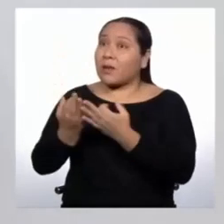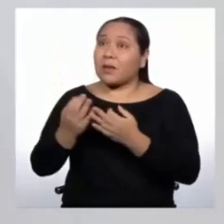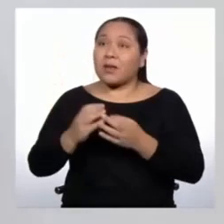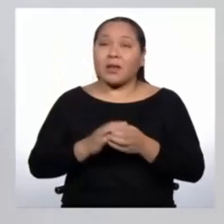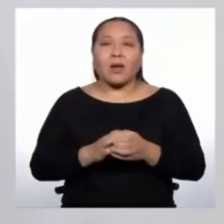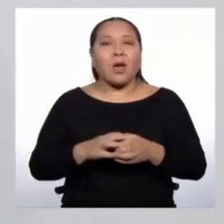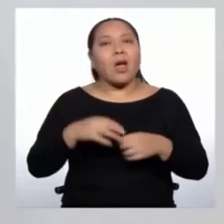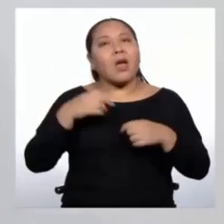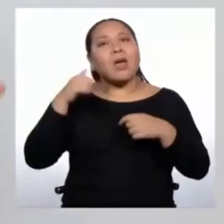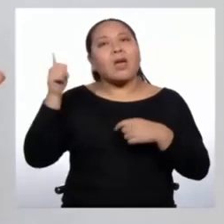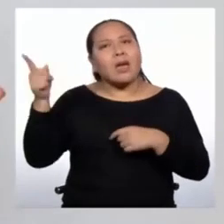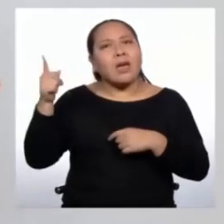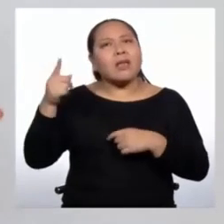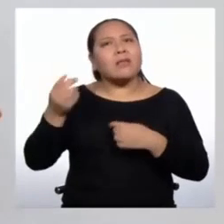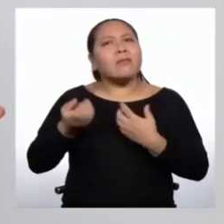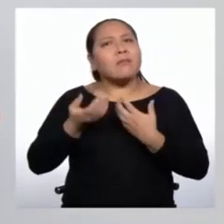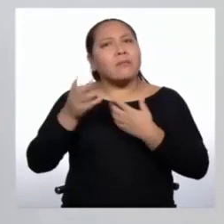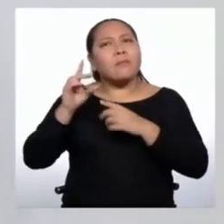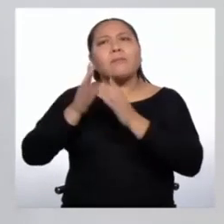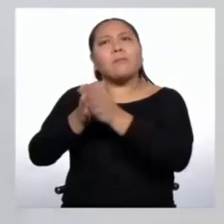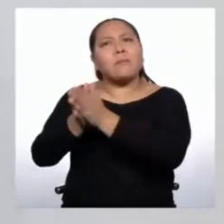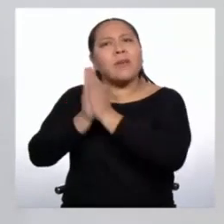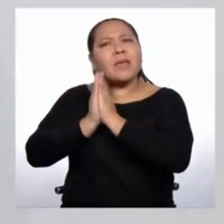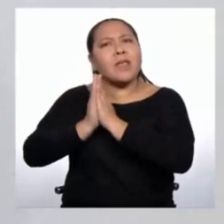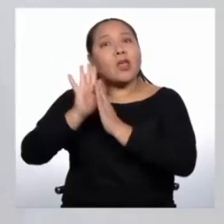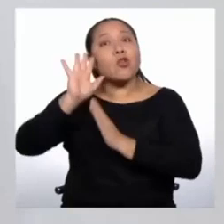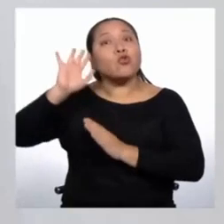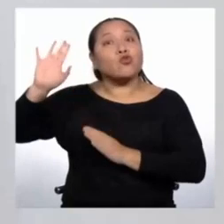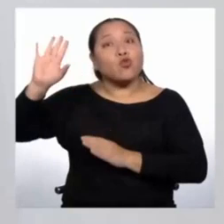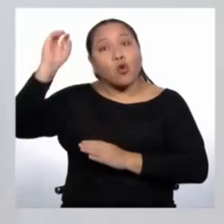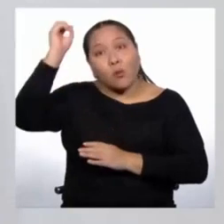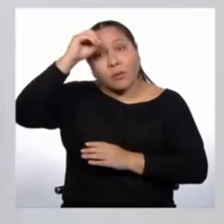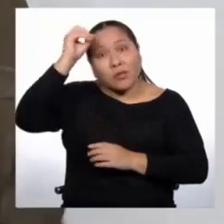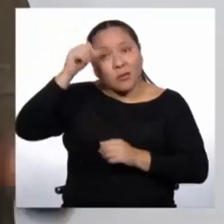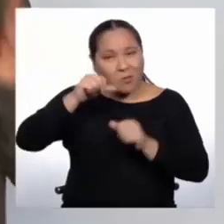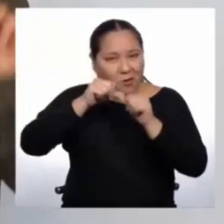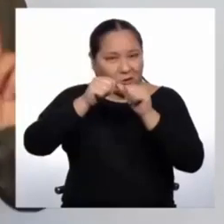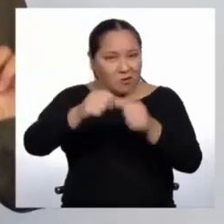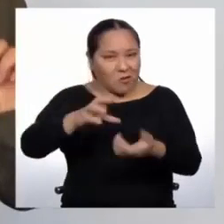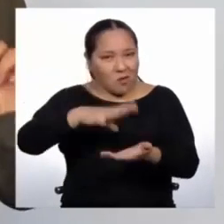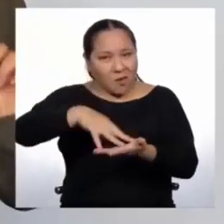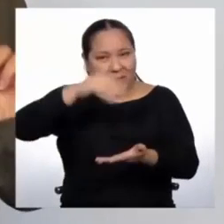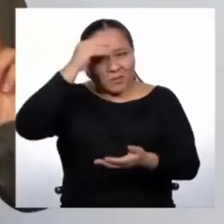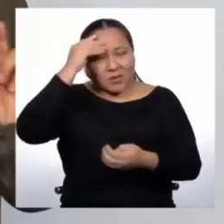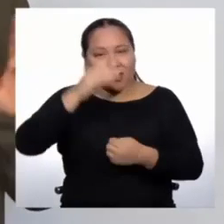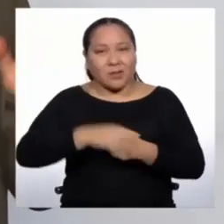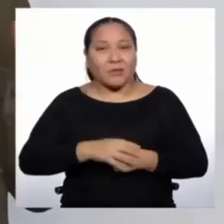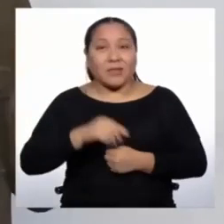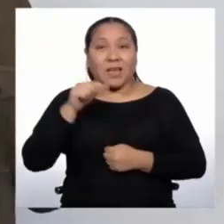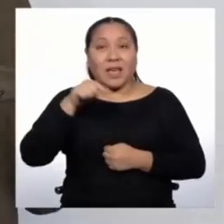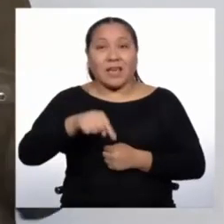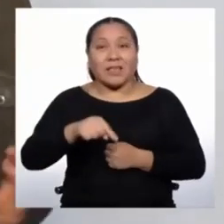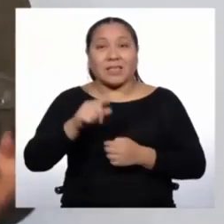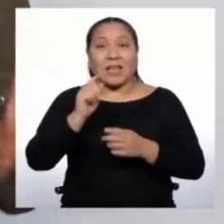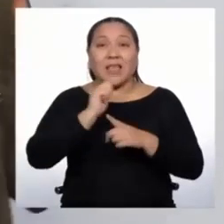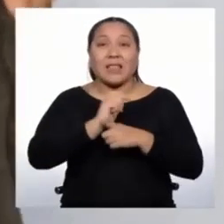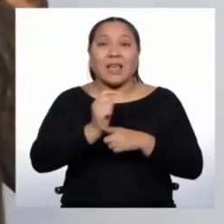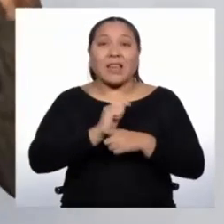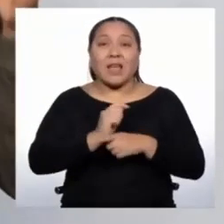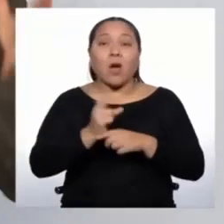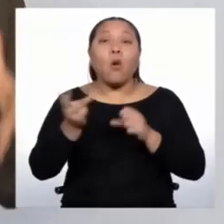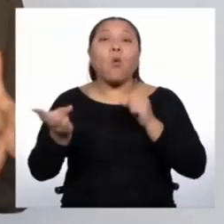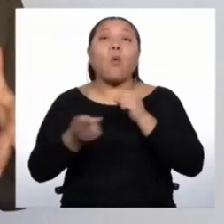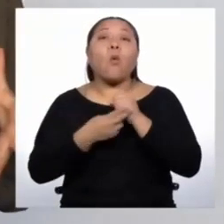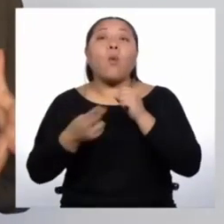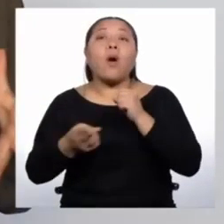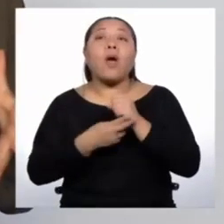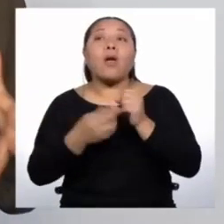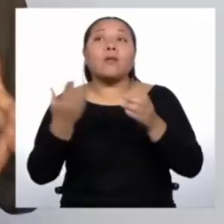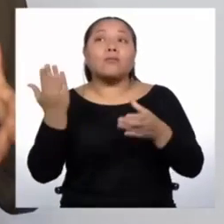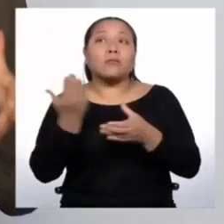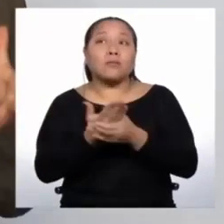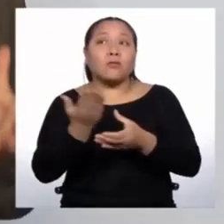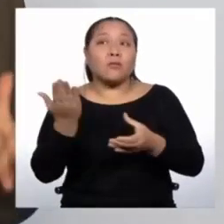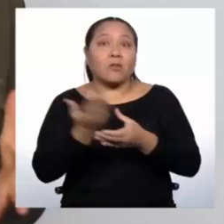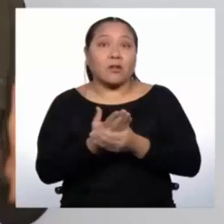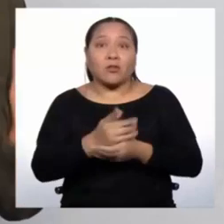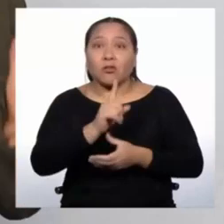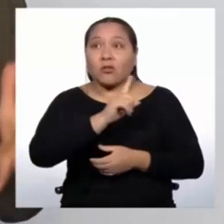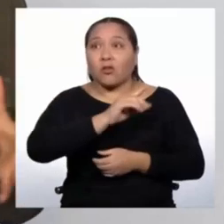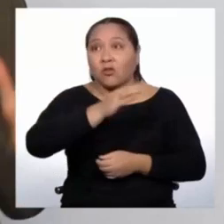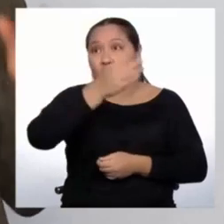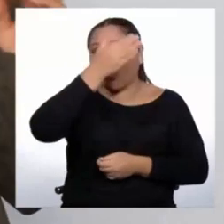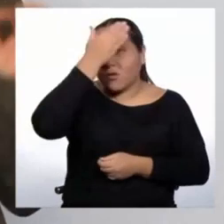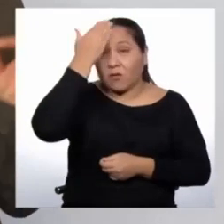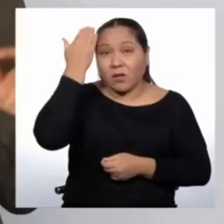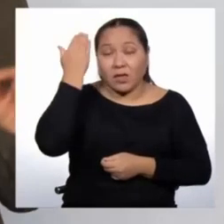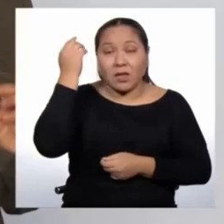comente al respecto para mejorar y seguir aprendiendo. Este reto lo guardarás en tu portafolio. No